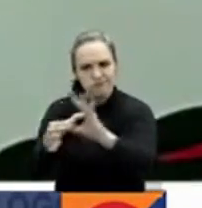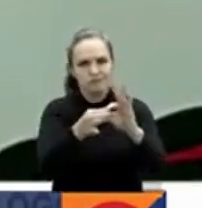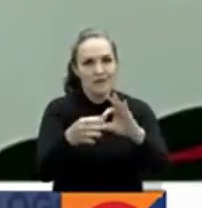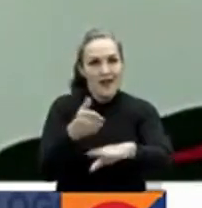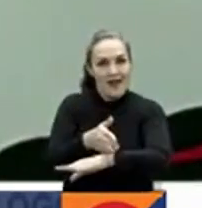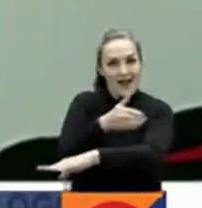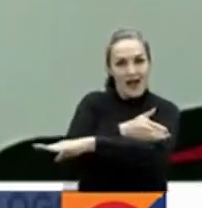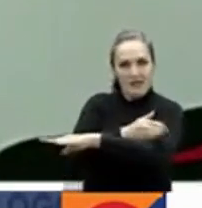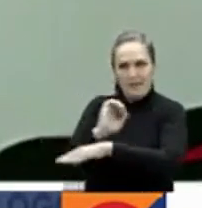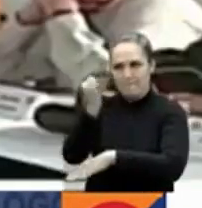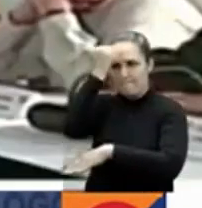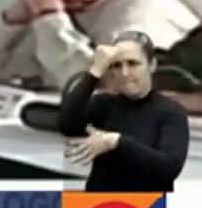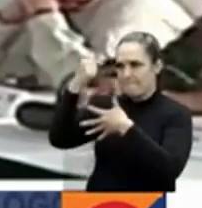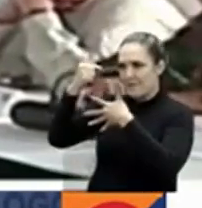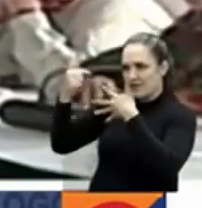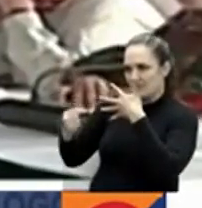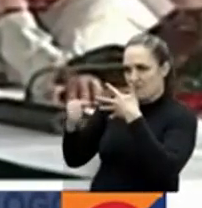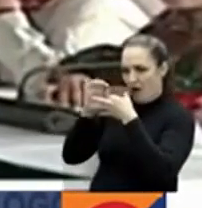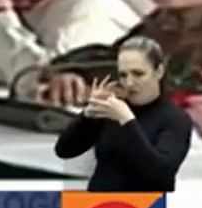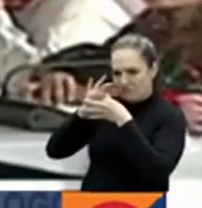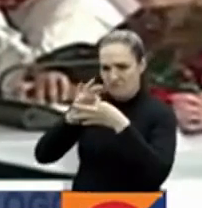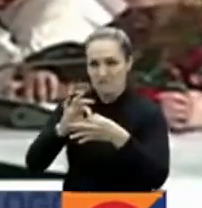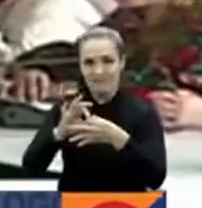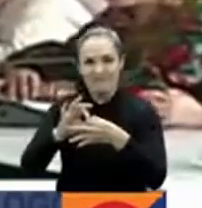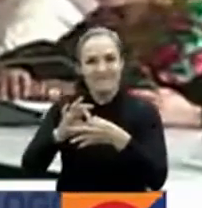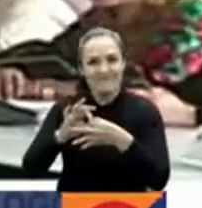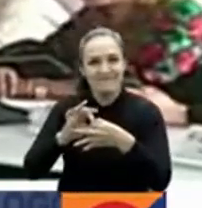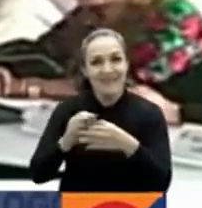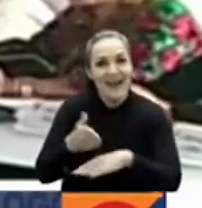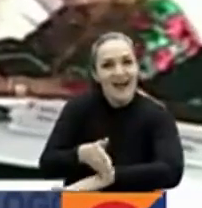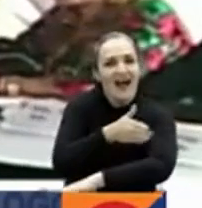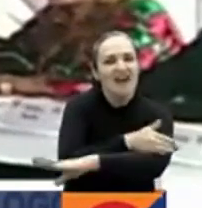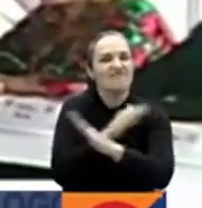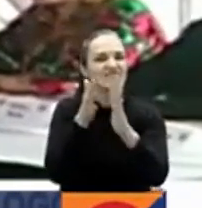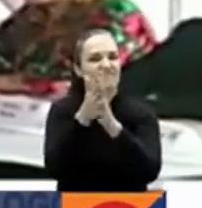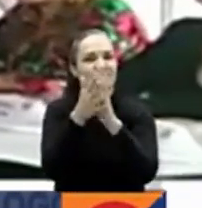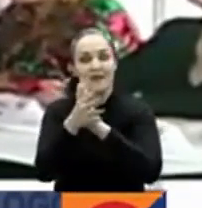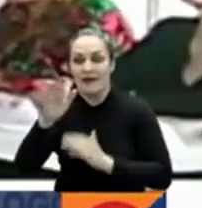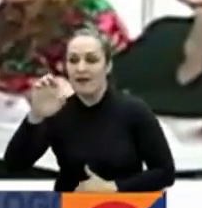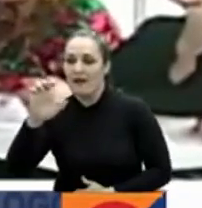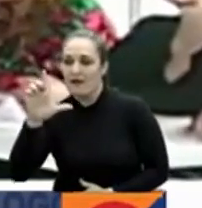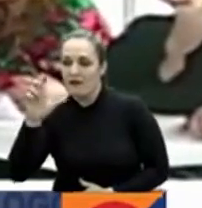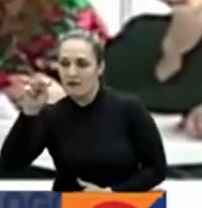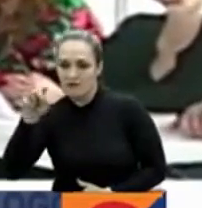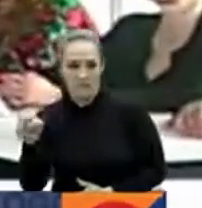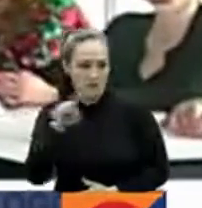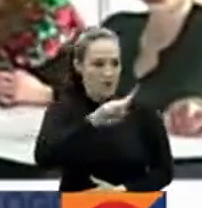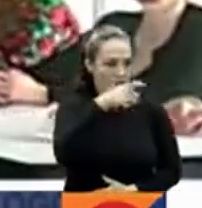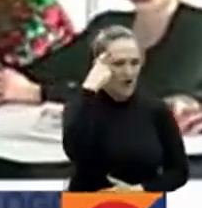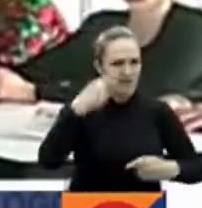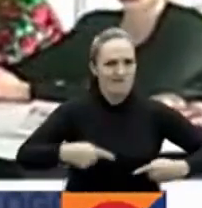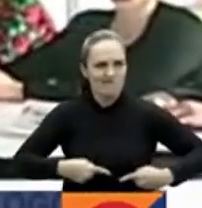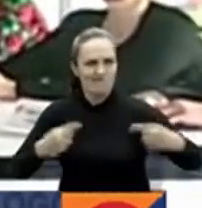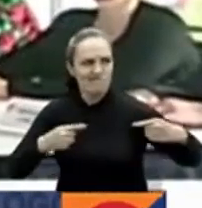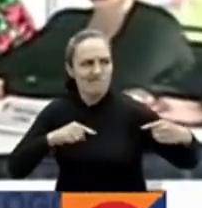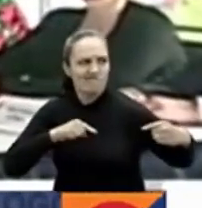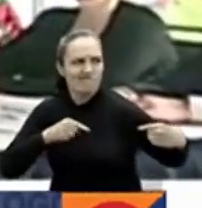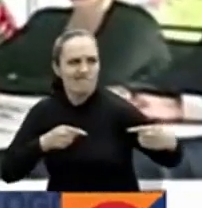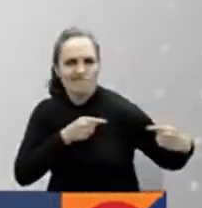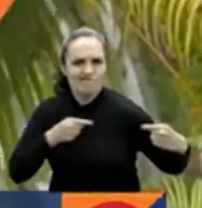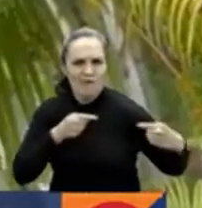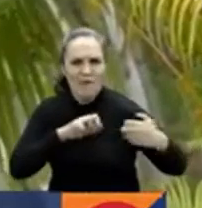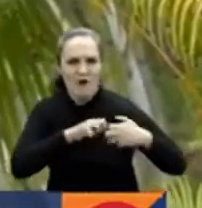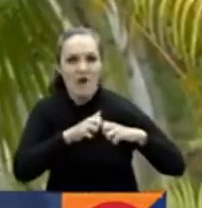adelantan estos diálogos. Superada la crisis entre gobierno y el ELN, diálogos comenzarán el 13 de